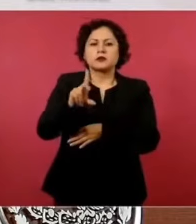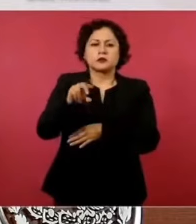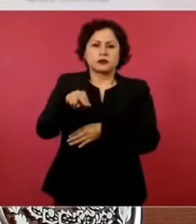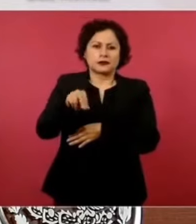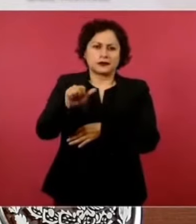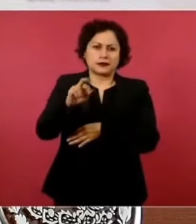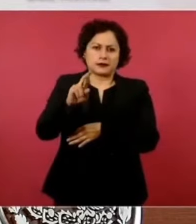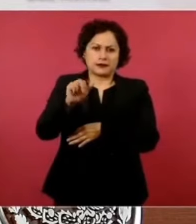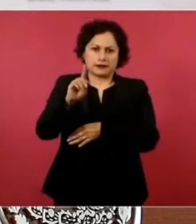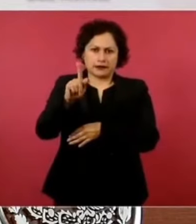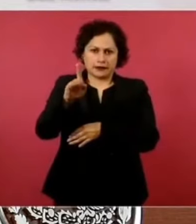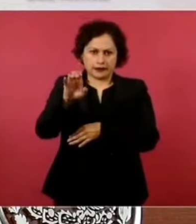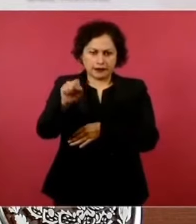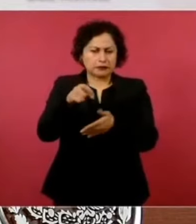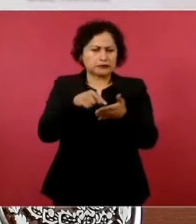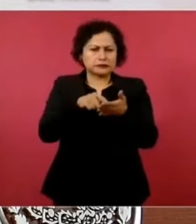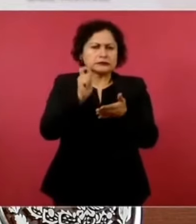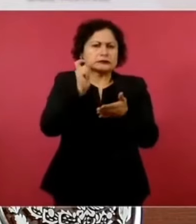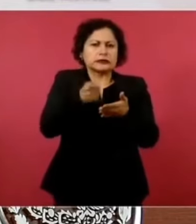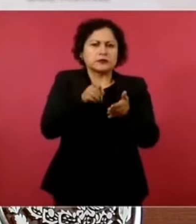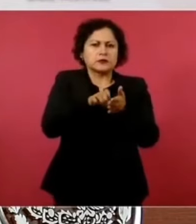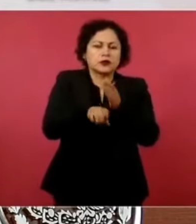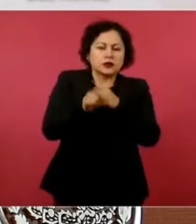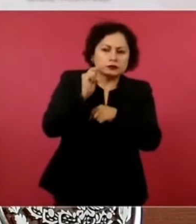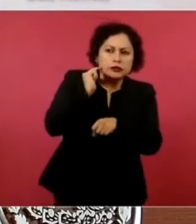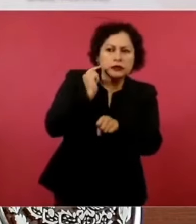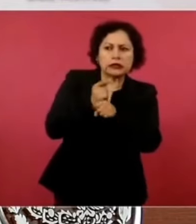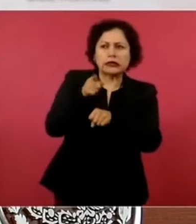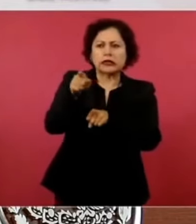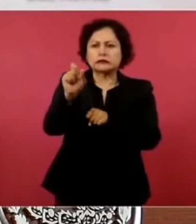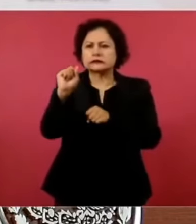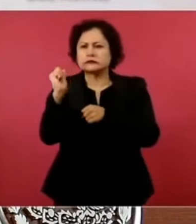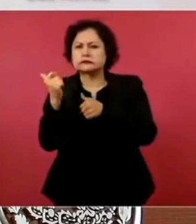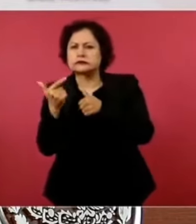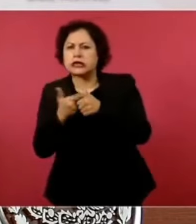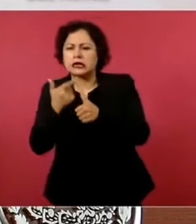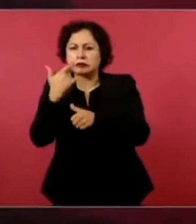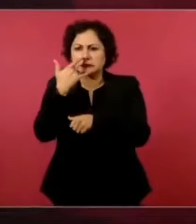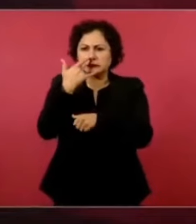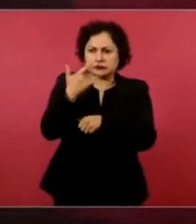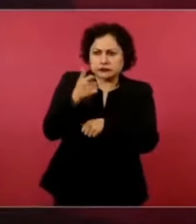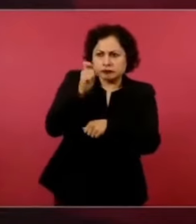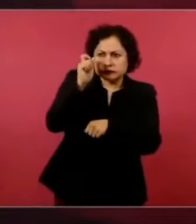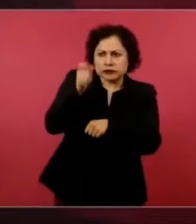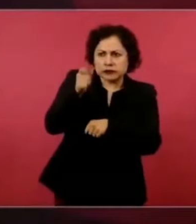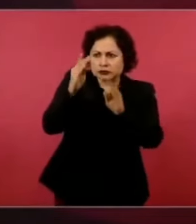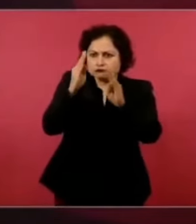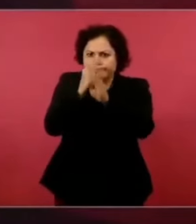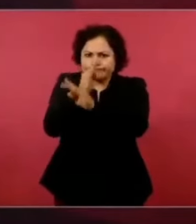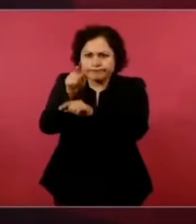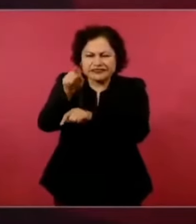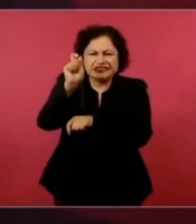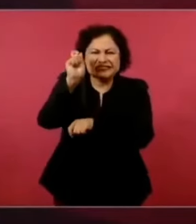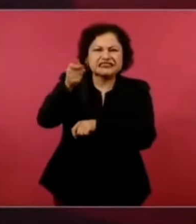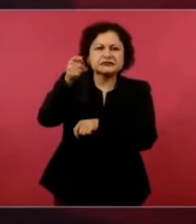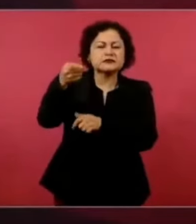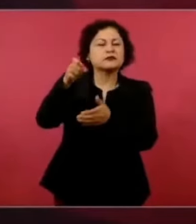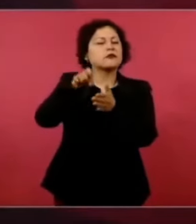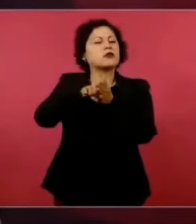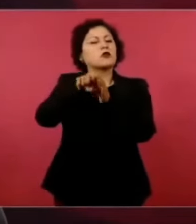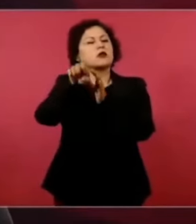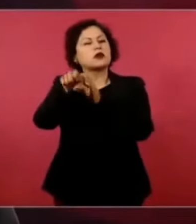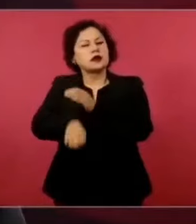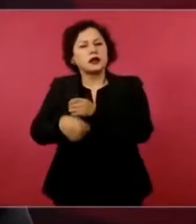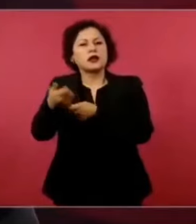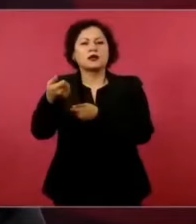lavar dinero, que tienen que ver con juegos, apuestas, tarjetas de crédito,